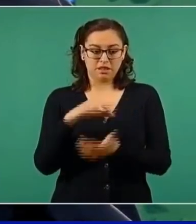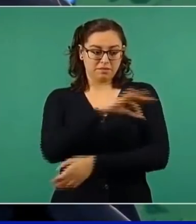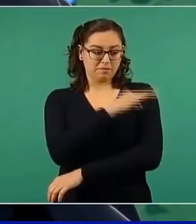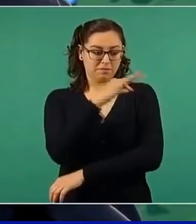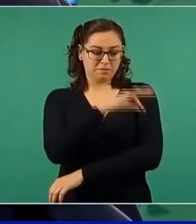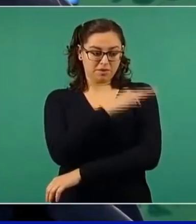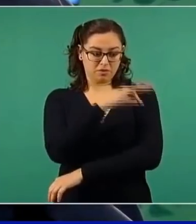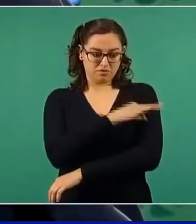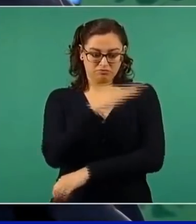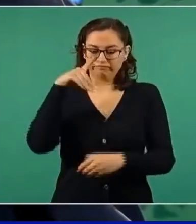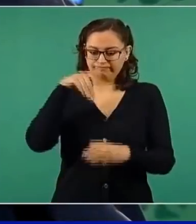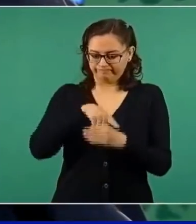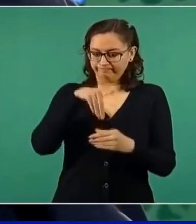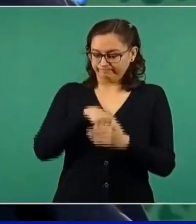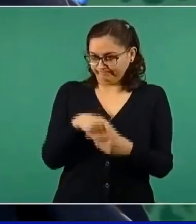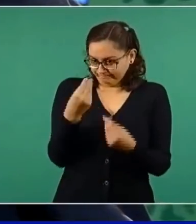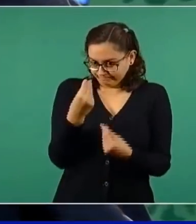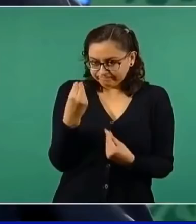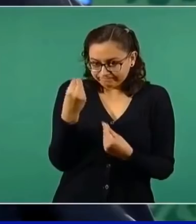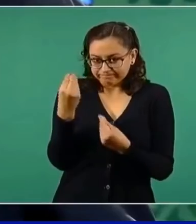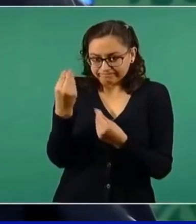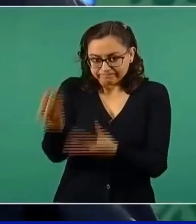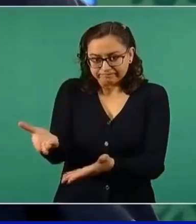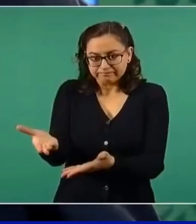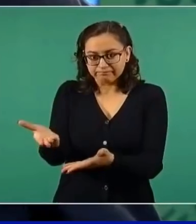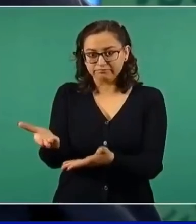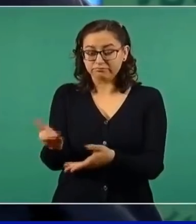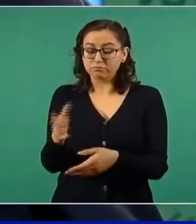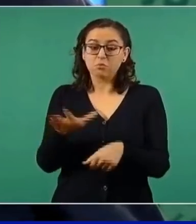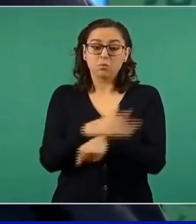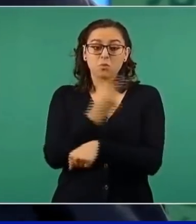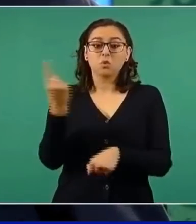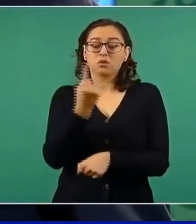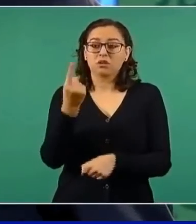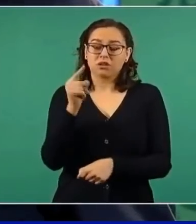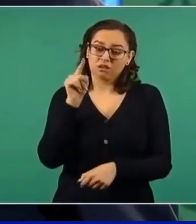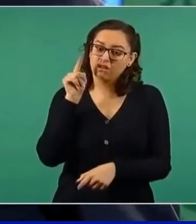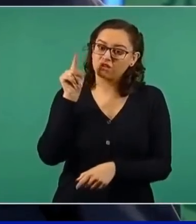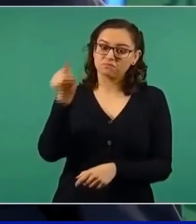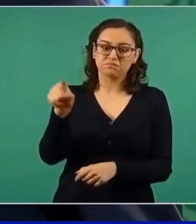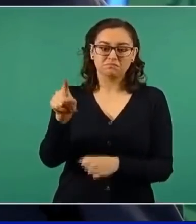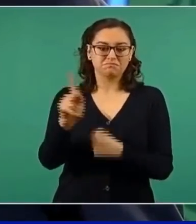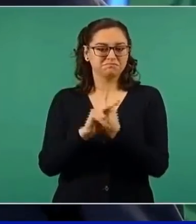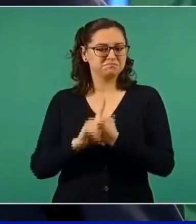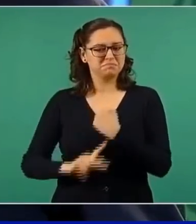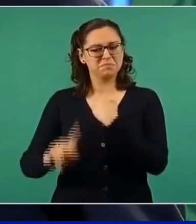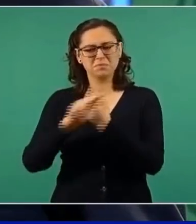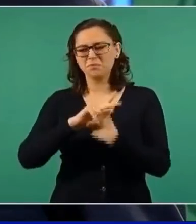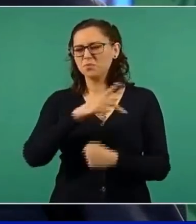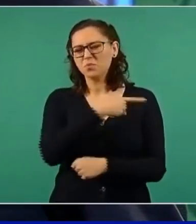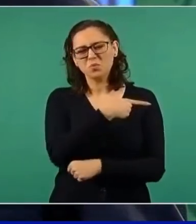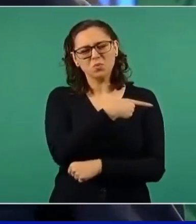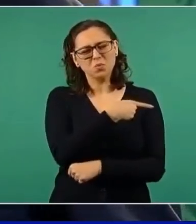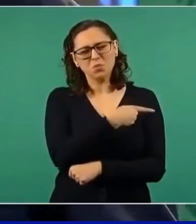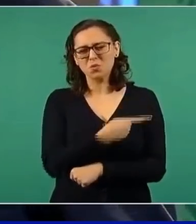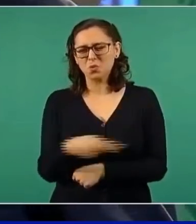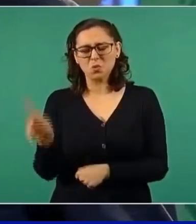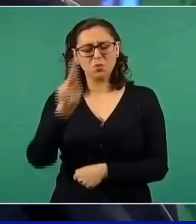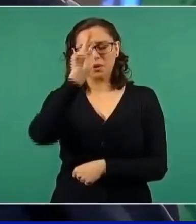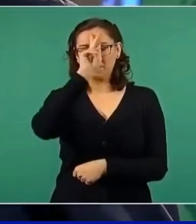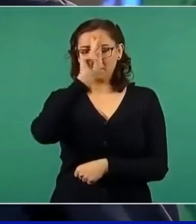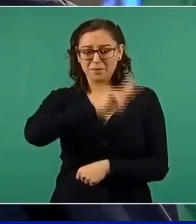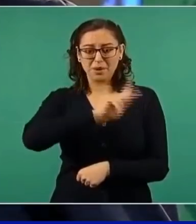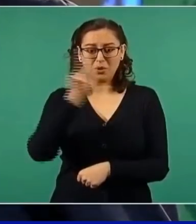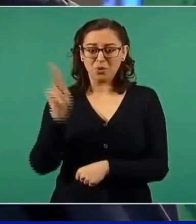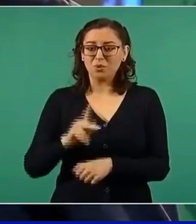pueblo pobre, muy necesitado de la ayuda